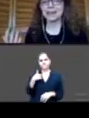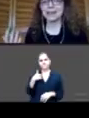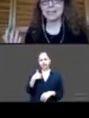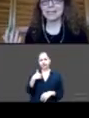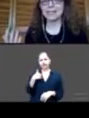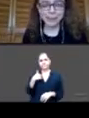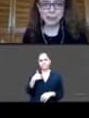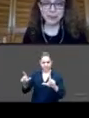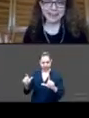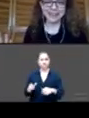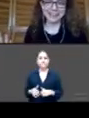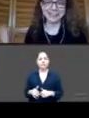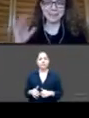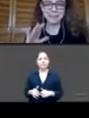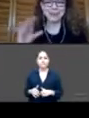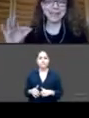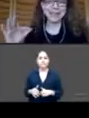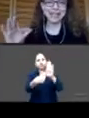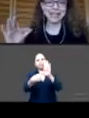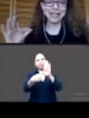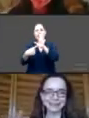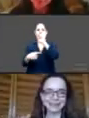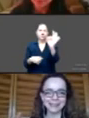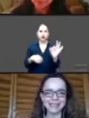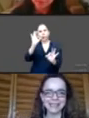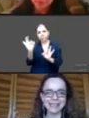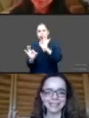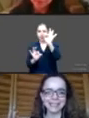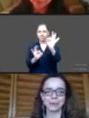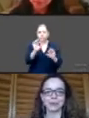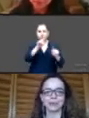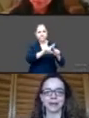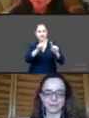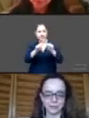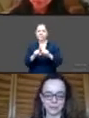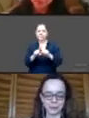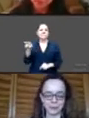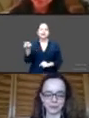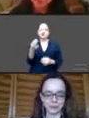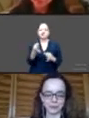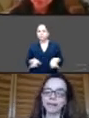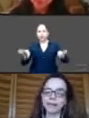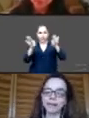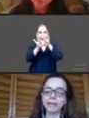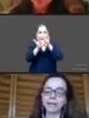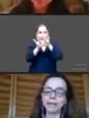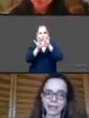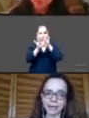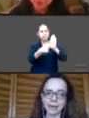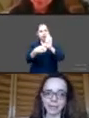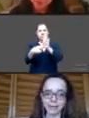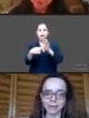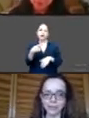resulta más ameno si vemos las grafiquitas y demás y no solo se las voy contando. Voy a hablar del